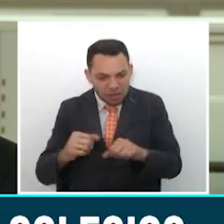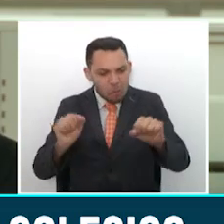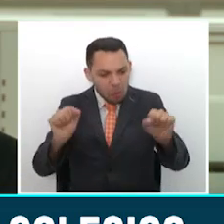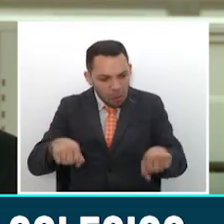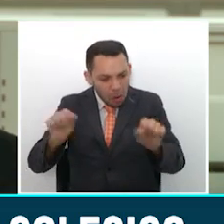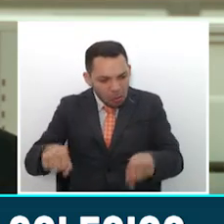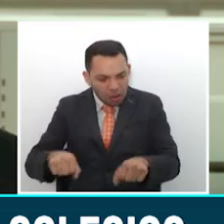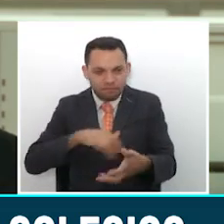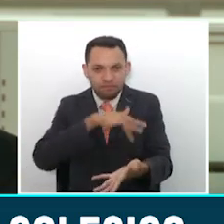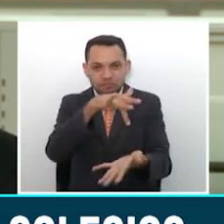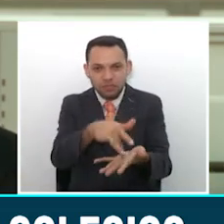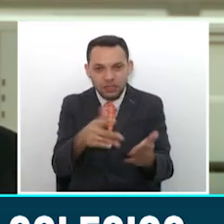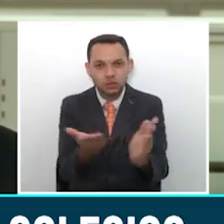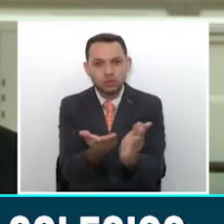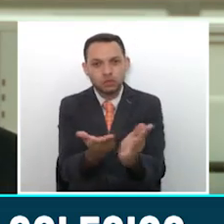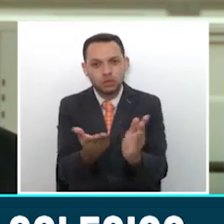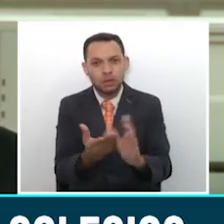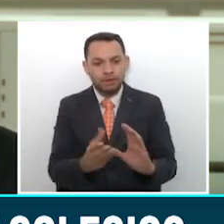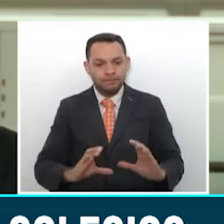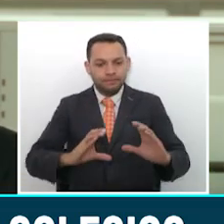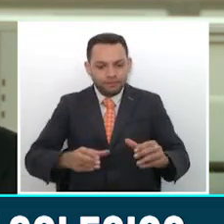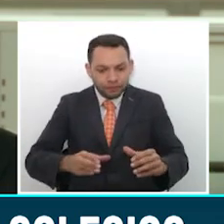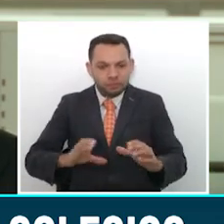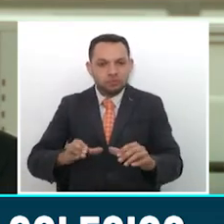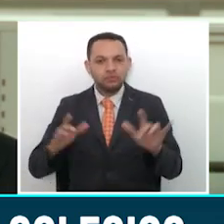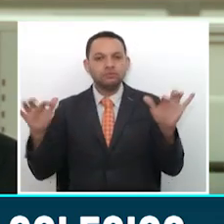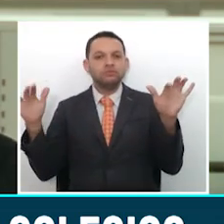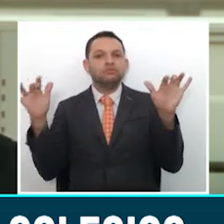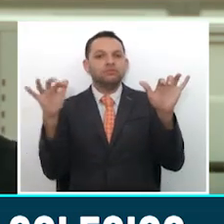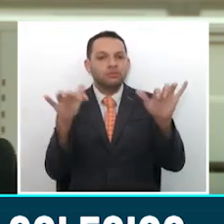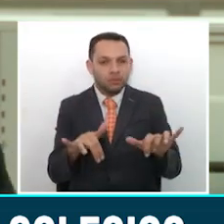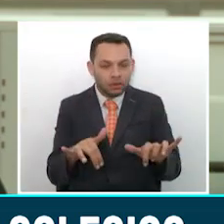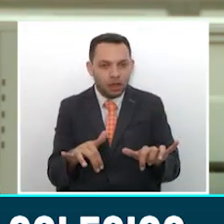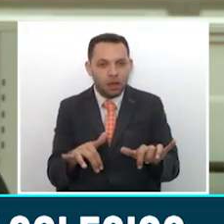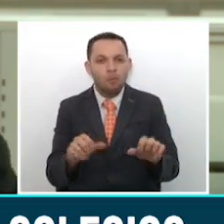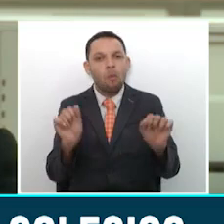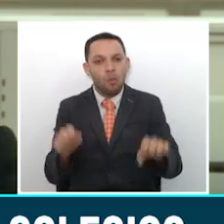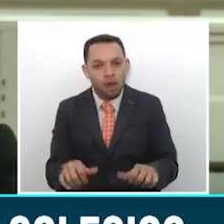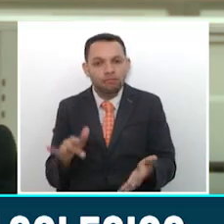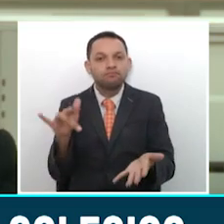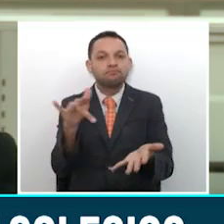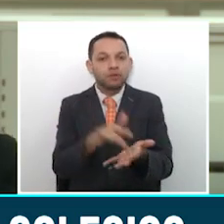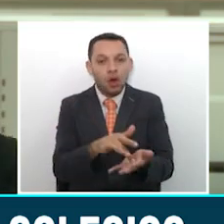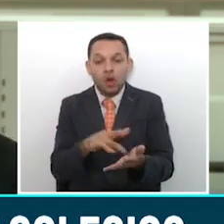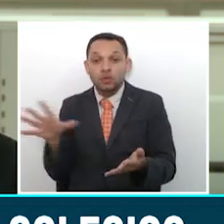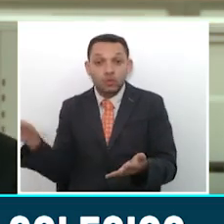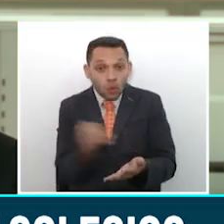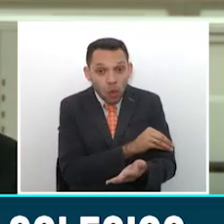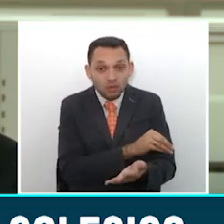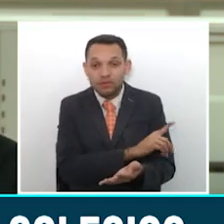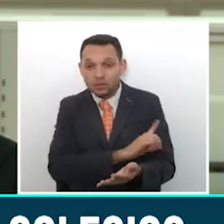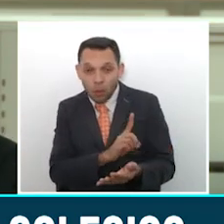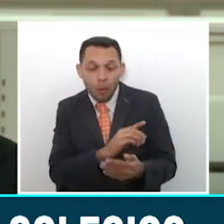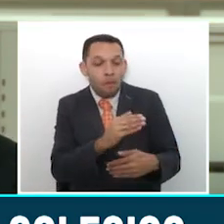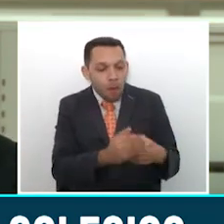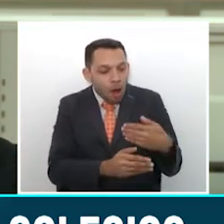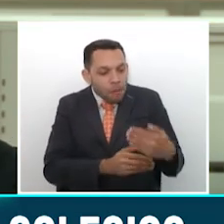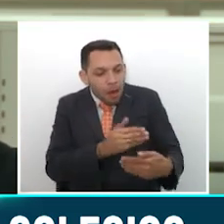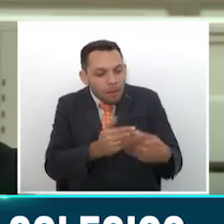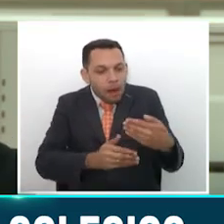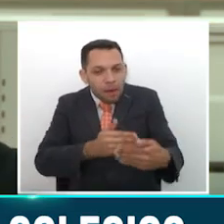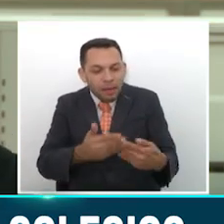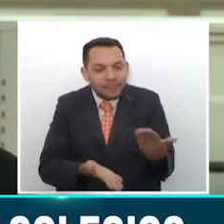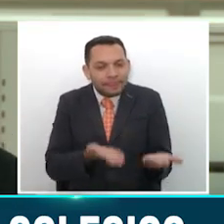es necesario empezar el ejercicio de la presencialidad, pero como le digo, en forma escalonada,